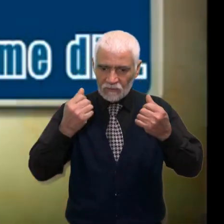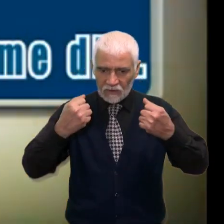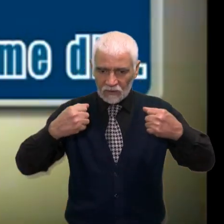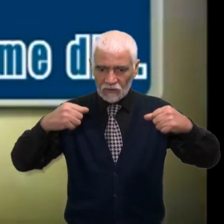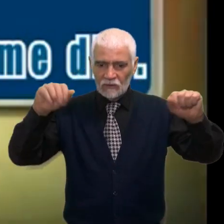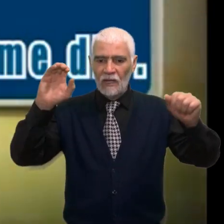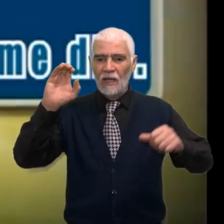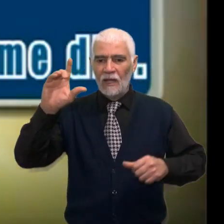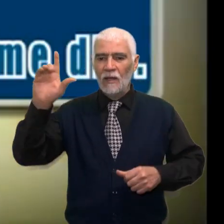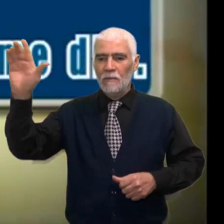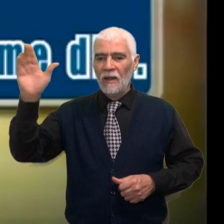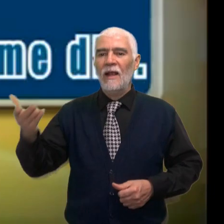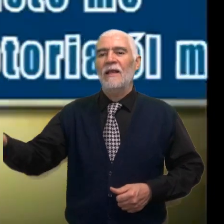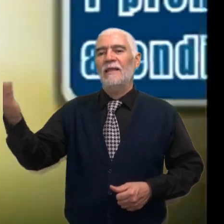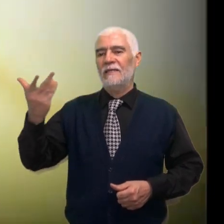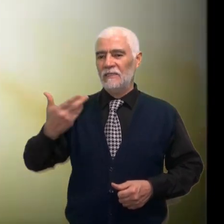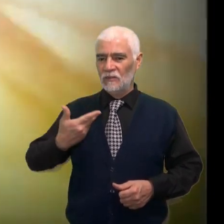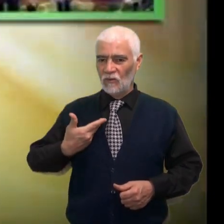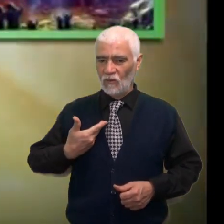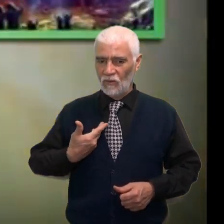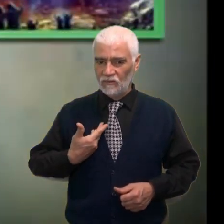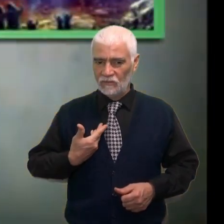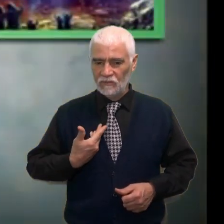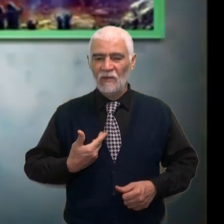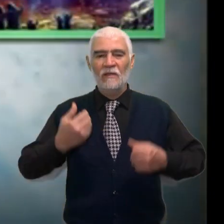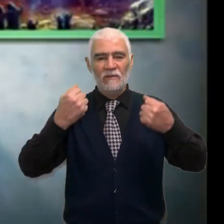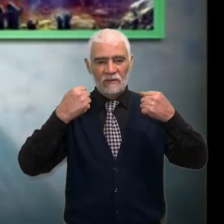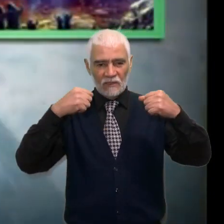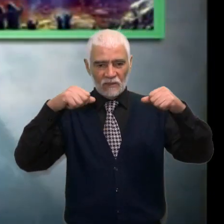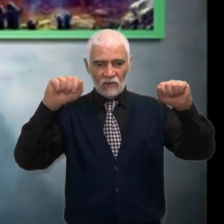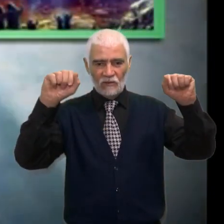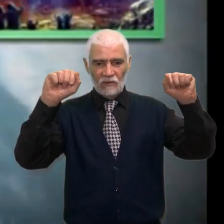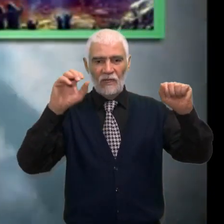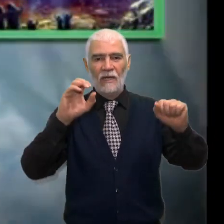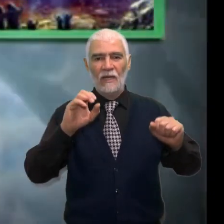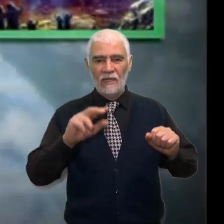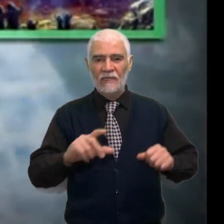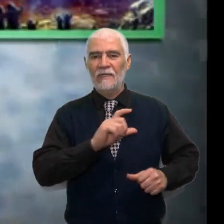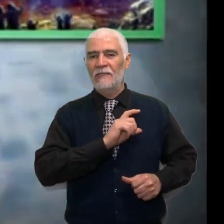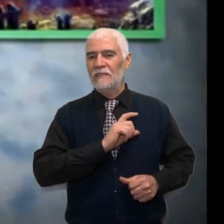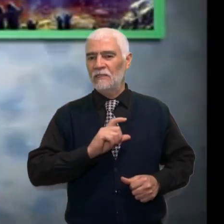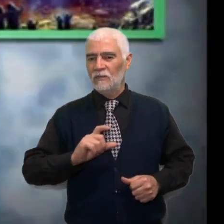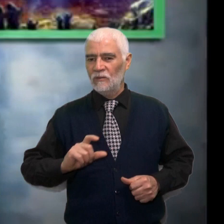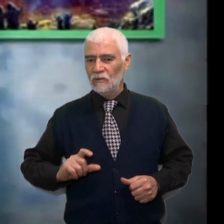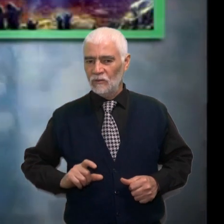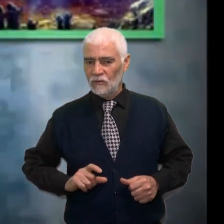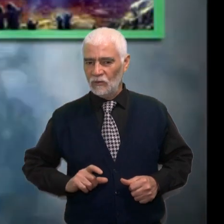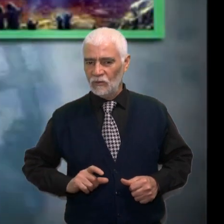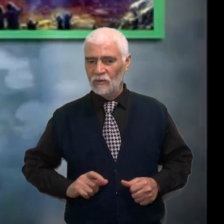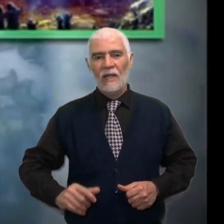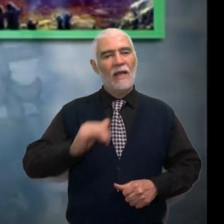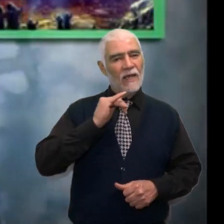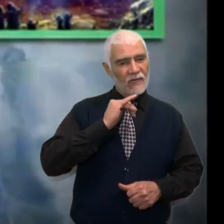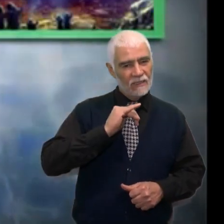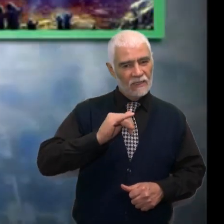Victoria Él me dio Victoria en Cristo